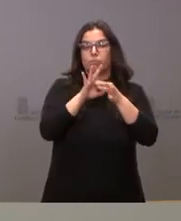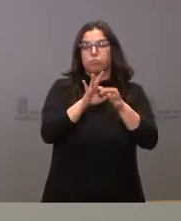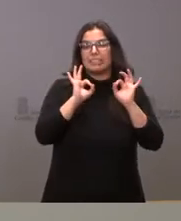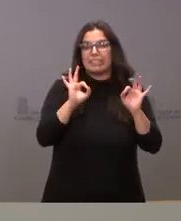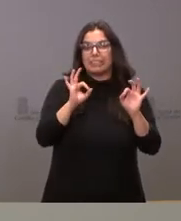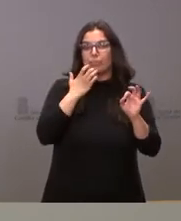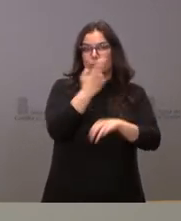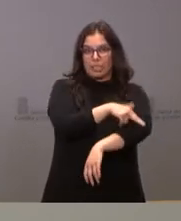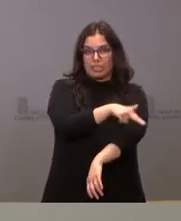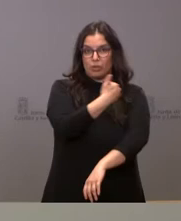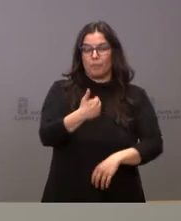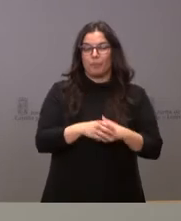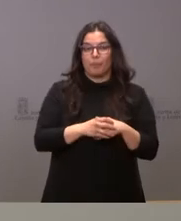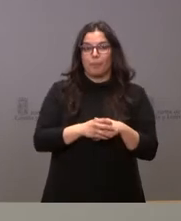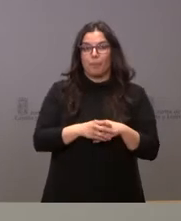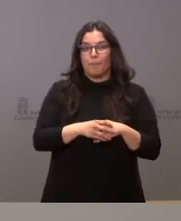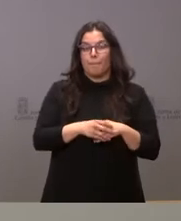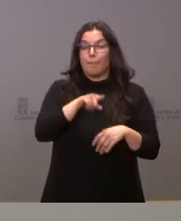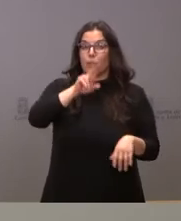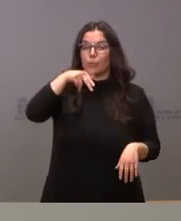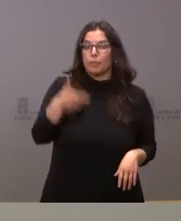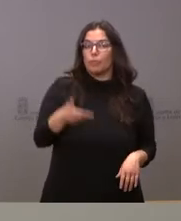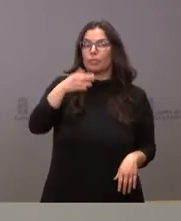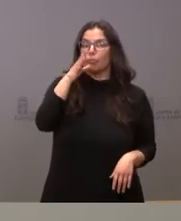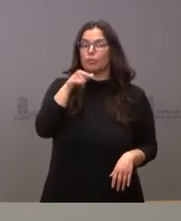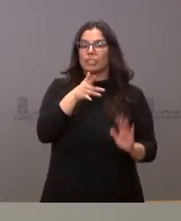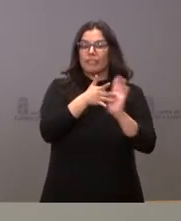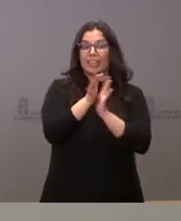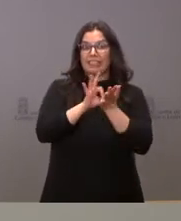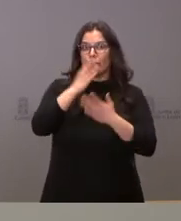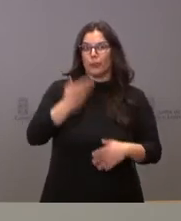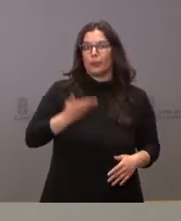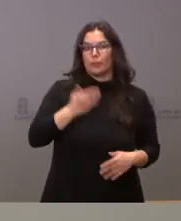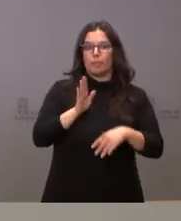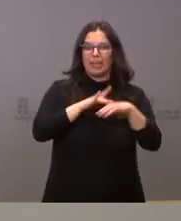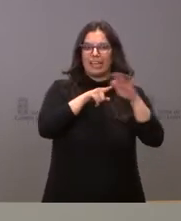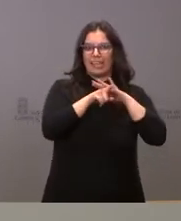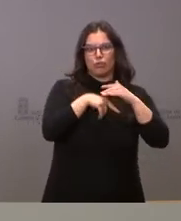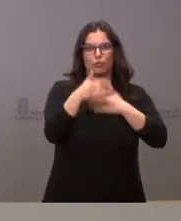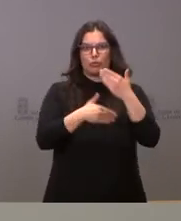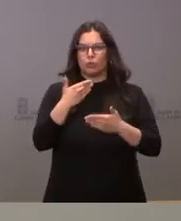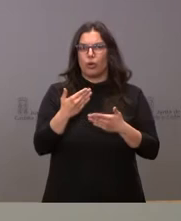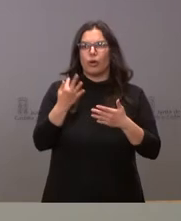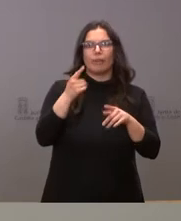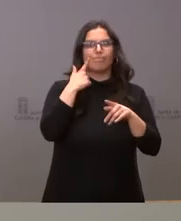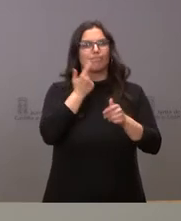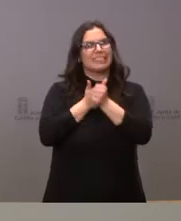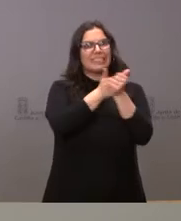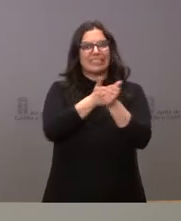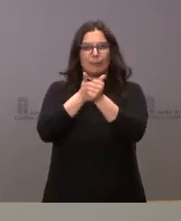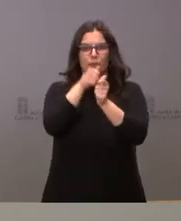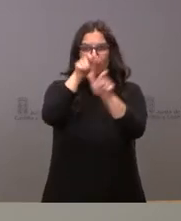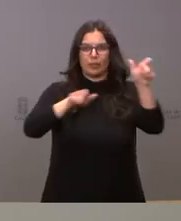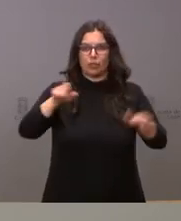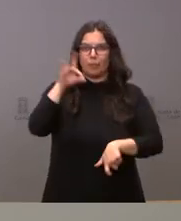sanitario. Y esto era muy importante porque es un servicio indispensable para garantizar la gestión y monitorización de los